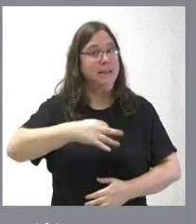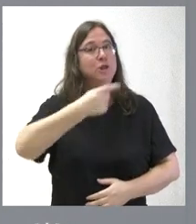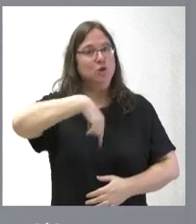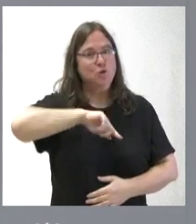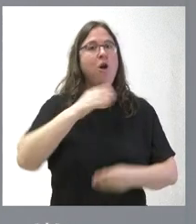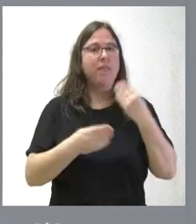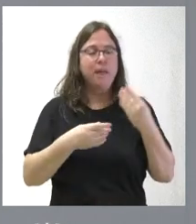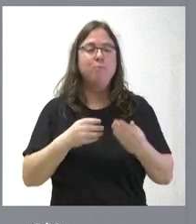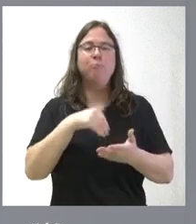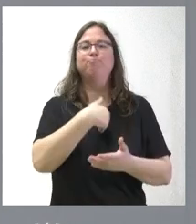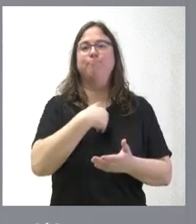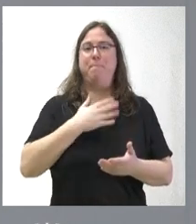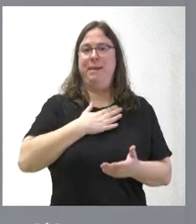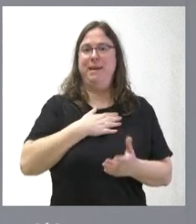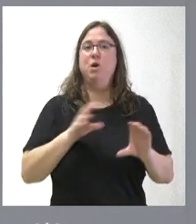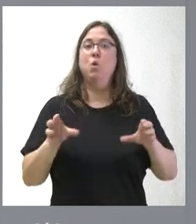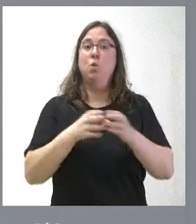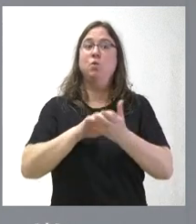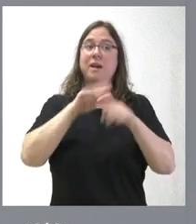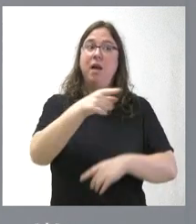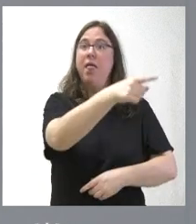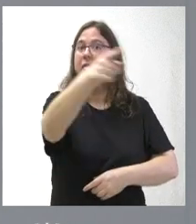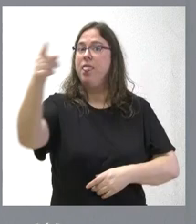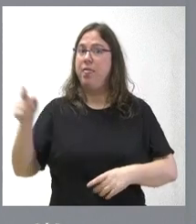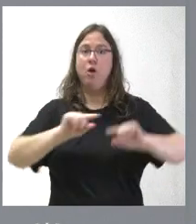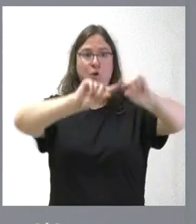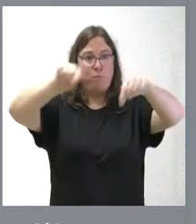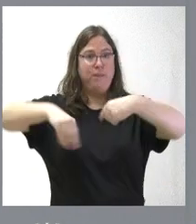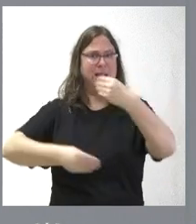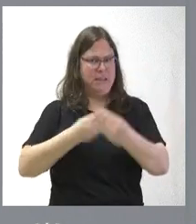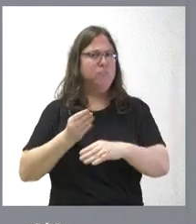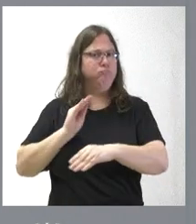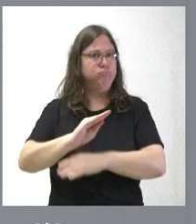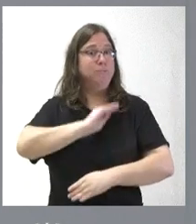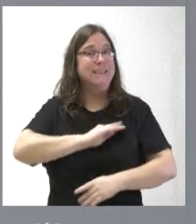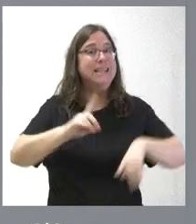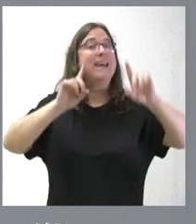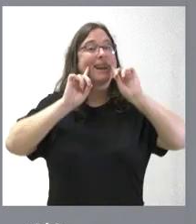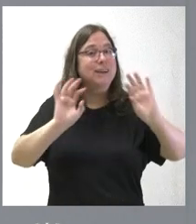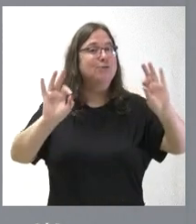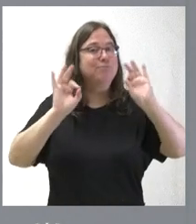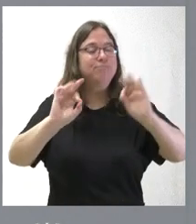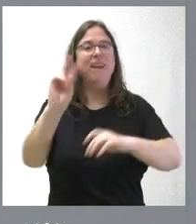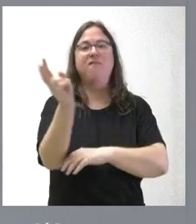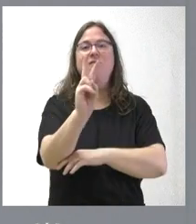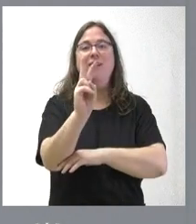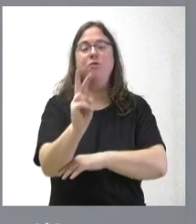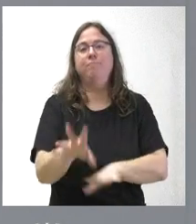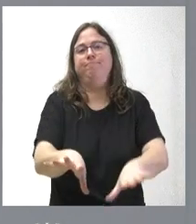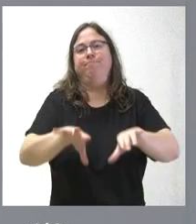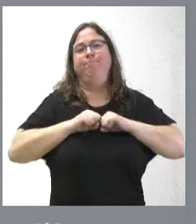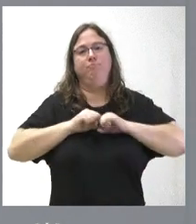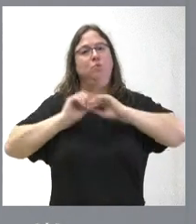como Junta de Castilla y León en el resto de provincias, con una inversión muy relevante, pero que en el caso concreto de Valladolid fue asumida su